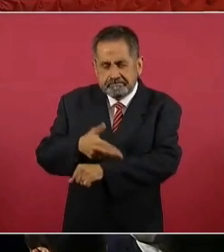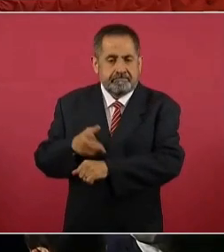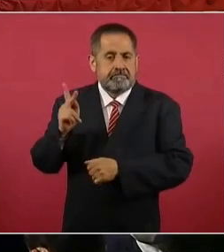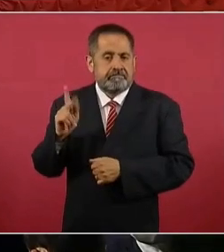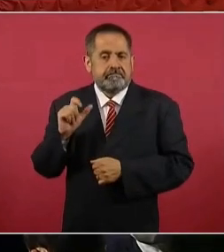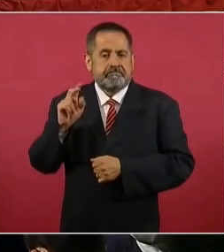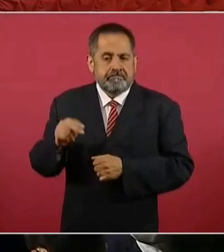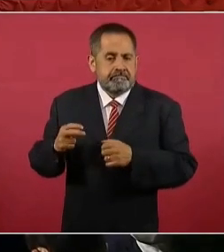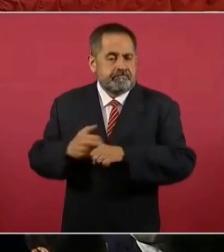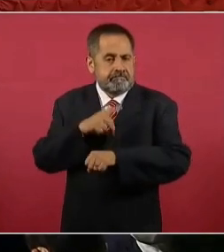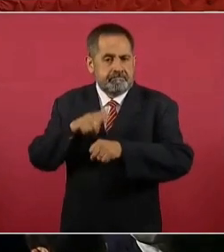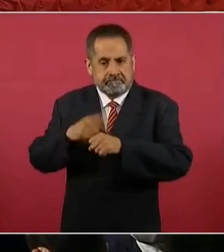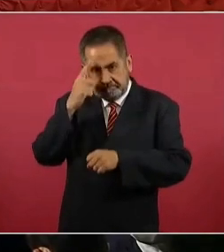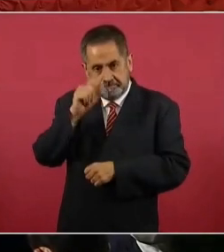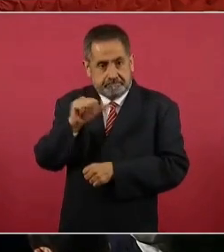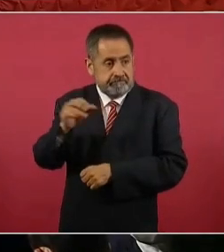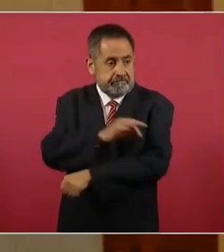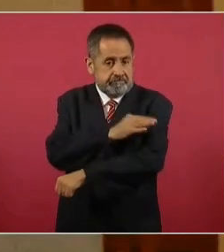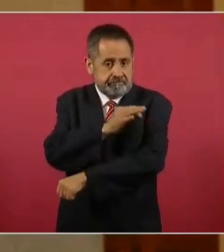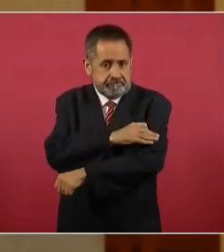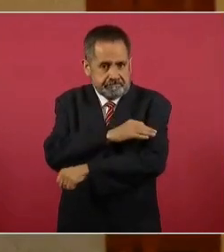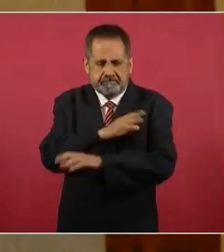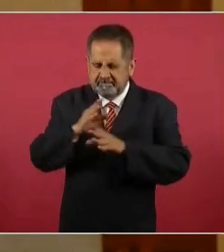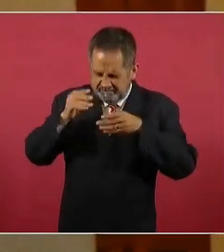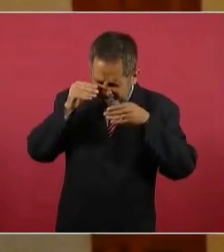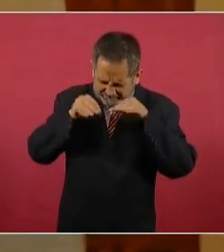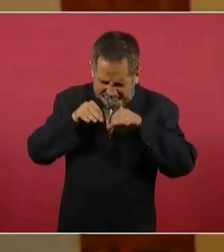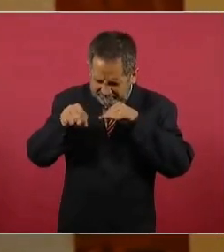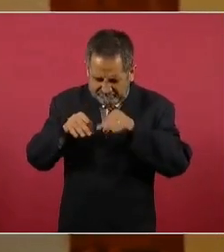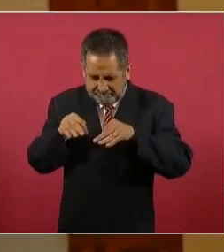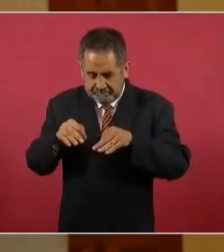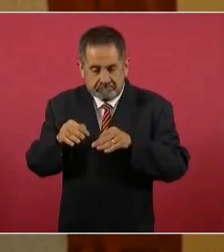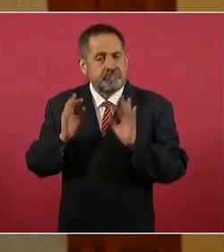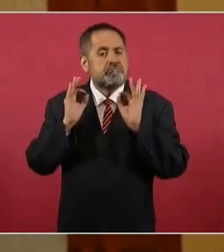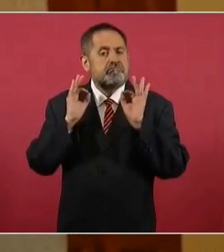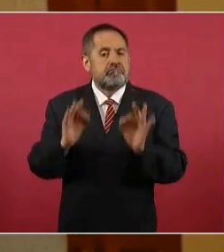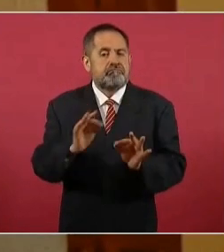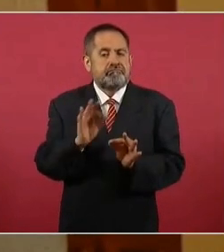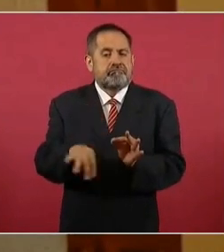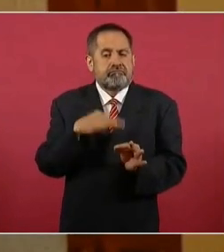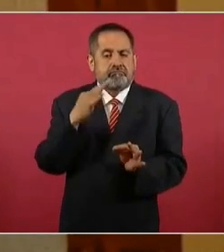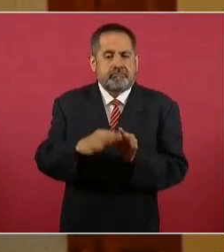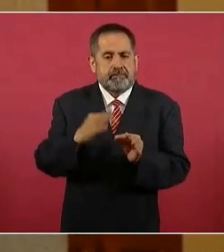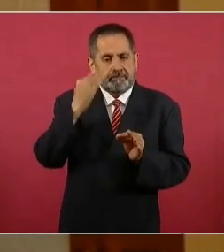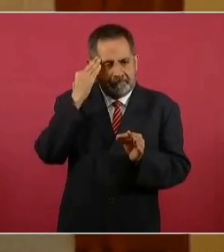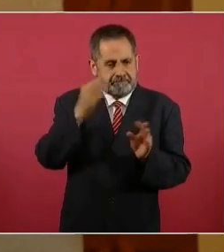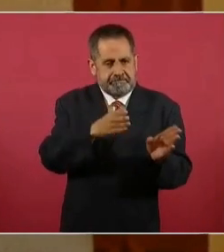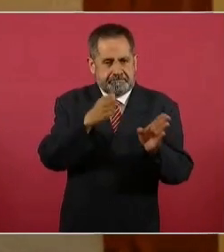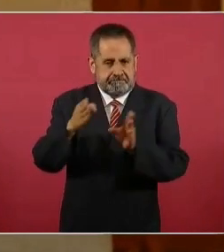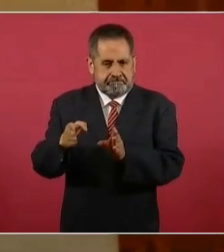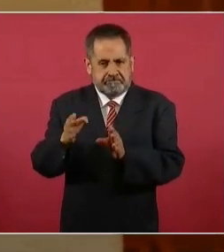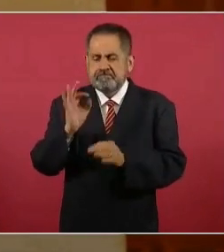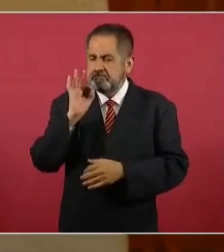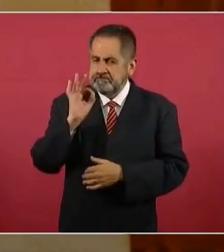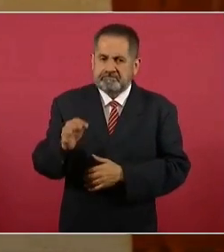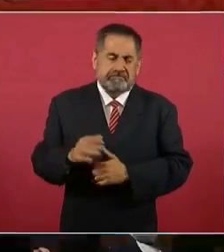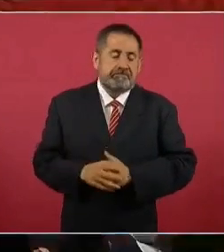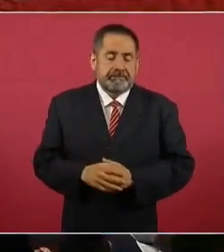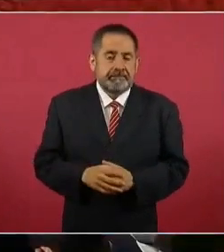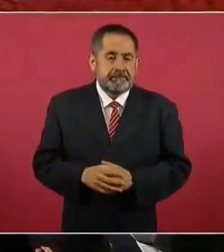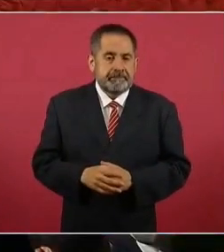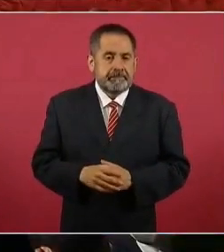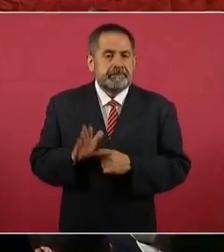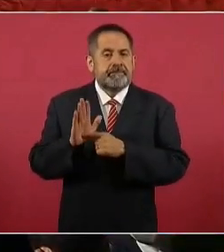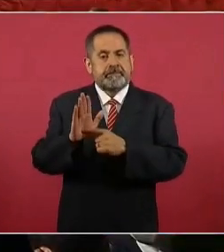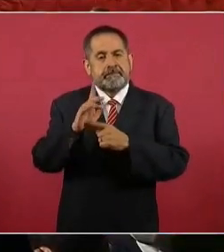Nacional de Vacunación, se pudo terminar esta fase. En la siguiente muestro